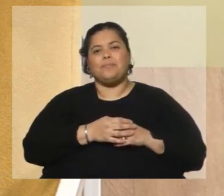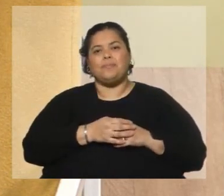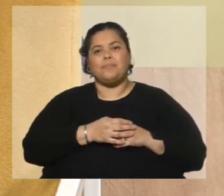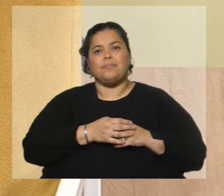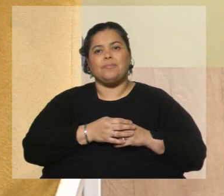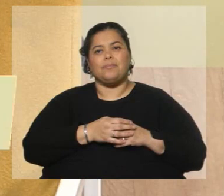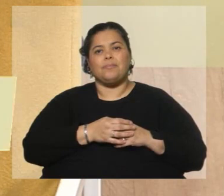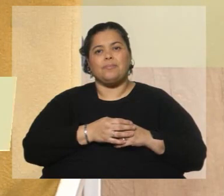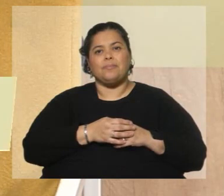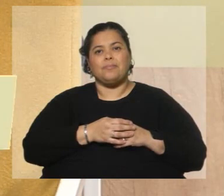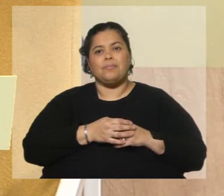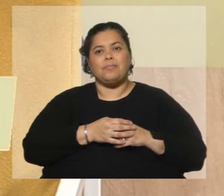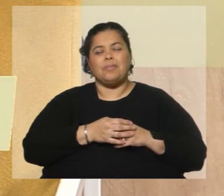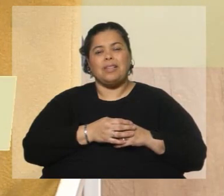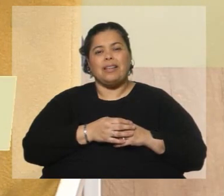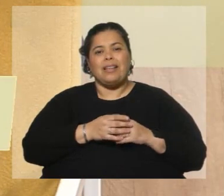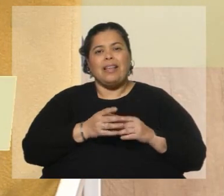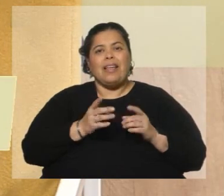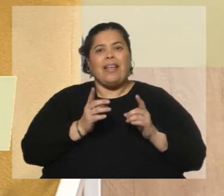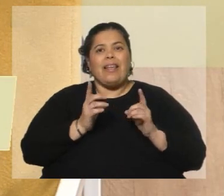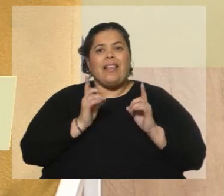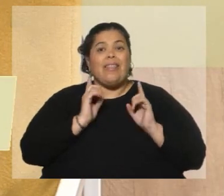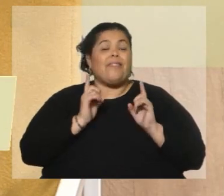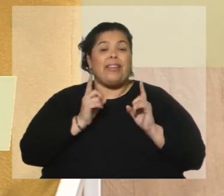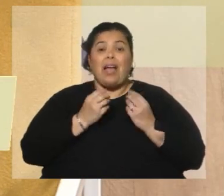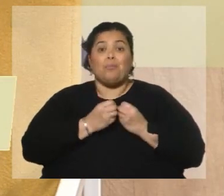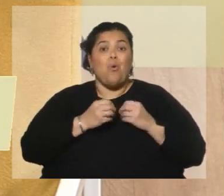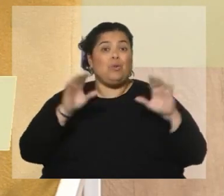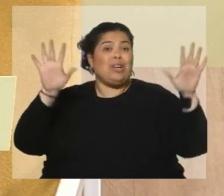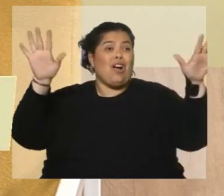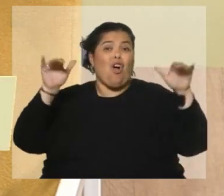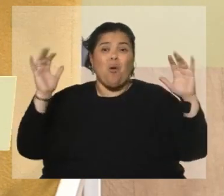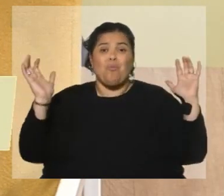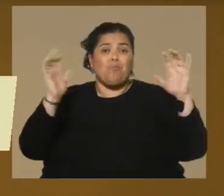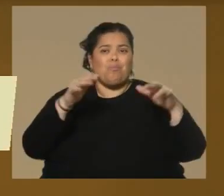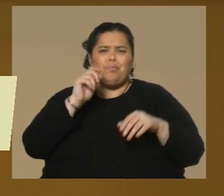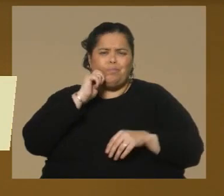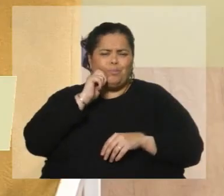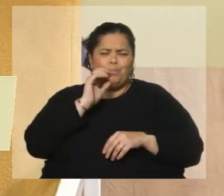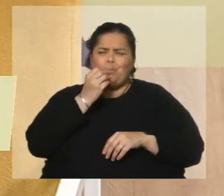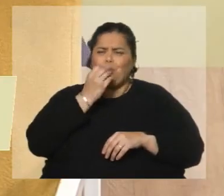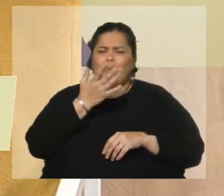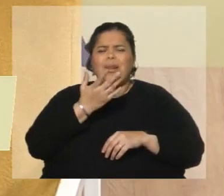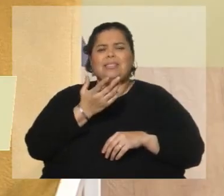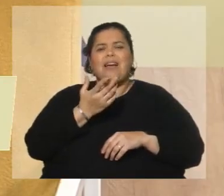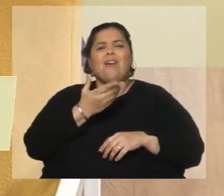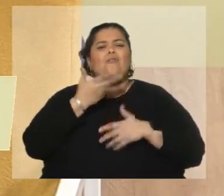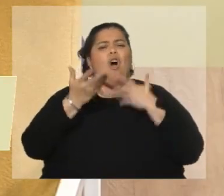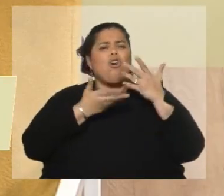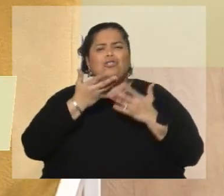realmente tendrían que tener muchísima convocatoria porque es muy atractivo lo que hacen. Y son voces maravillosas.